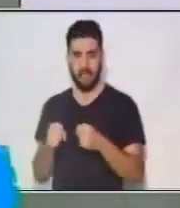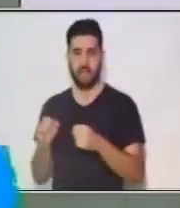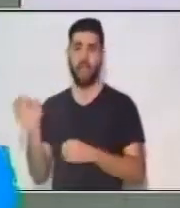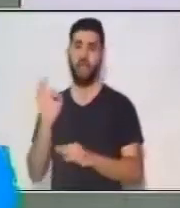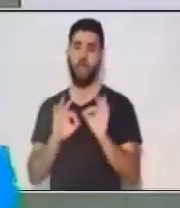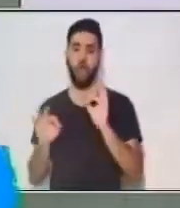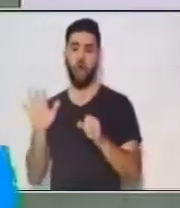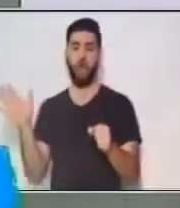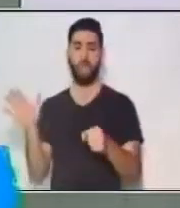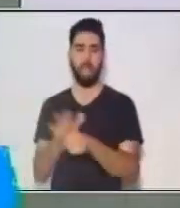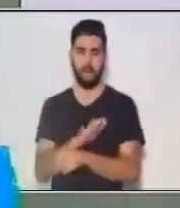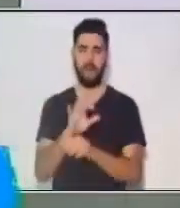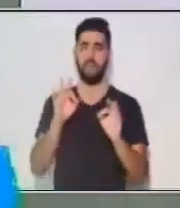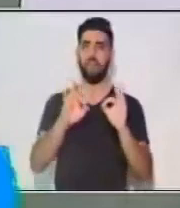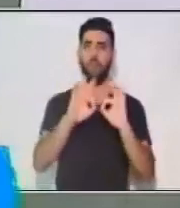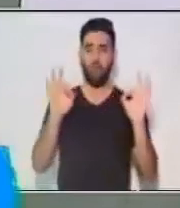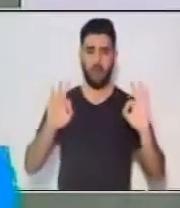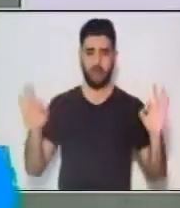de la persona. Bueno,